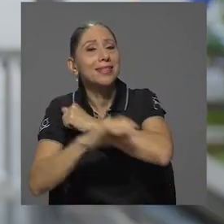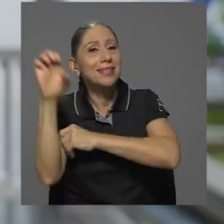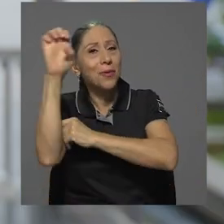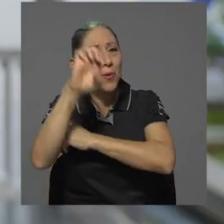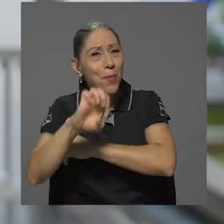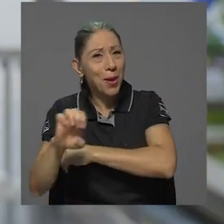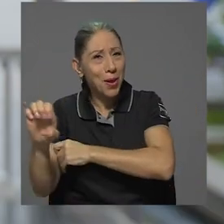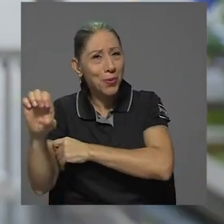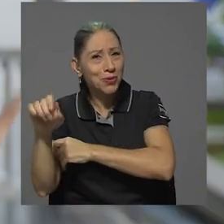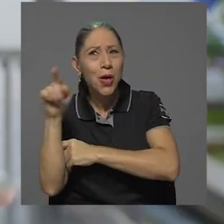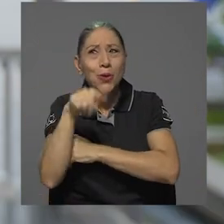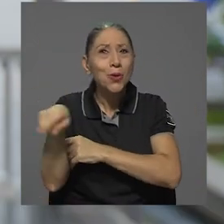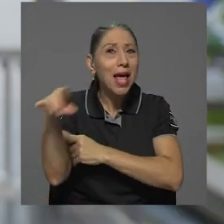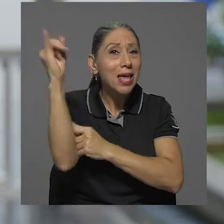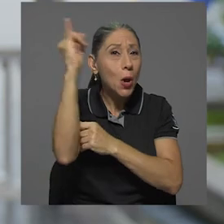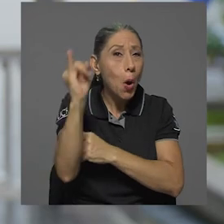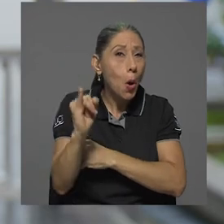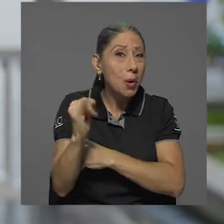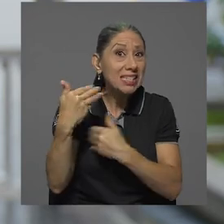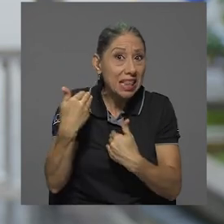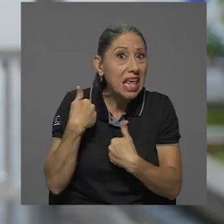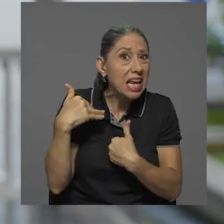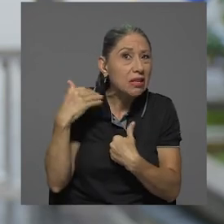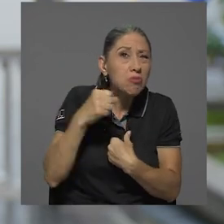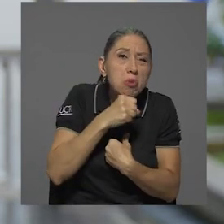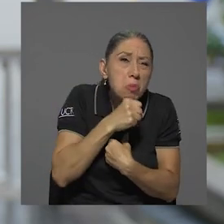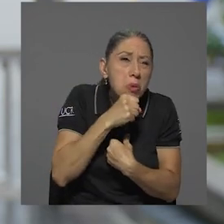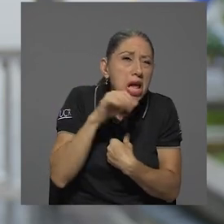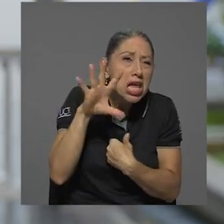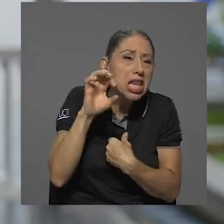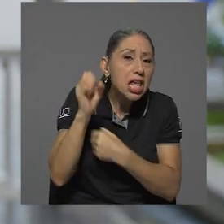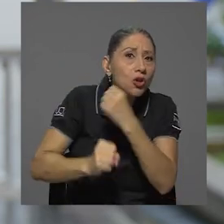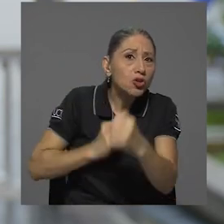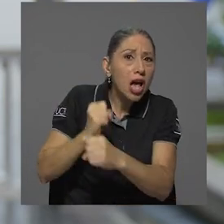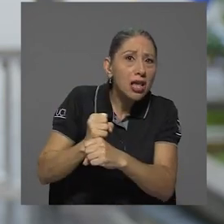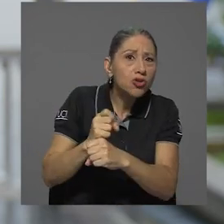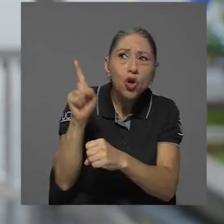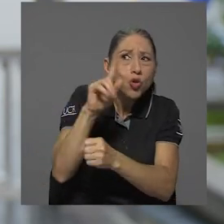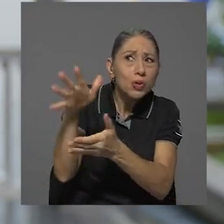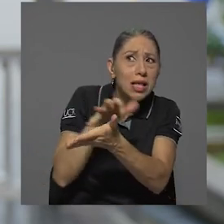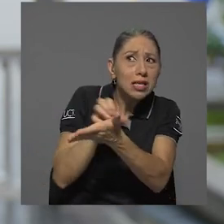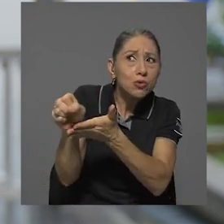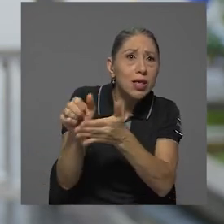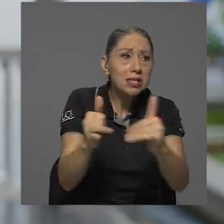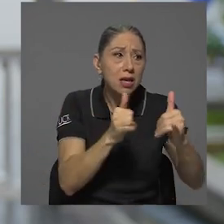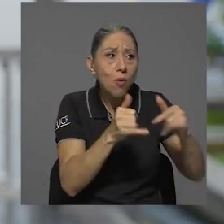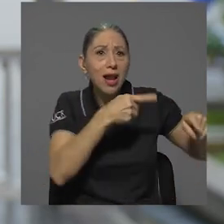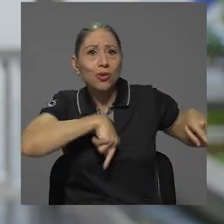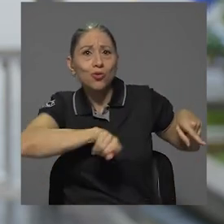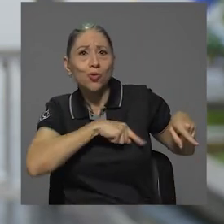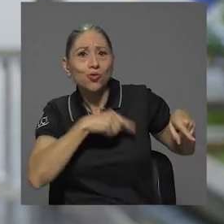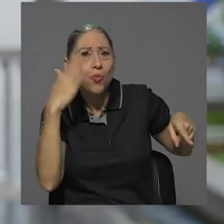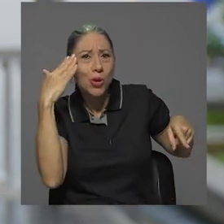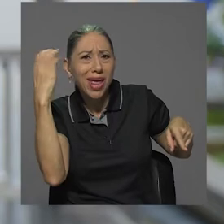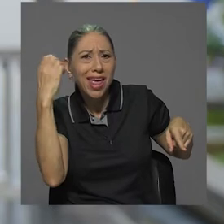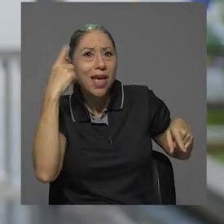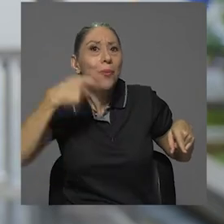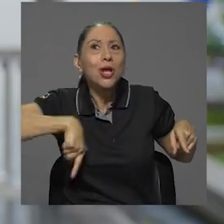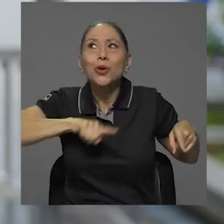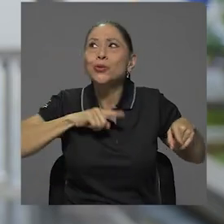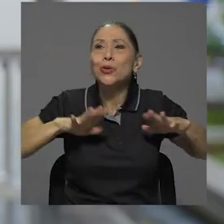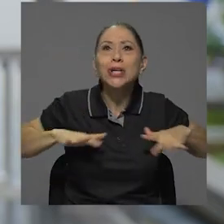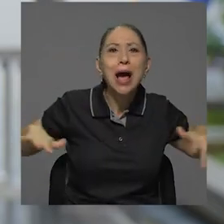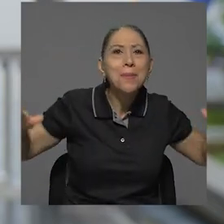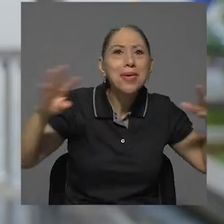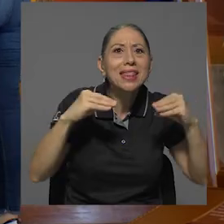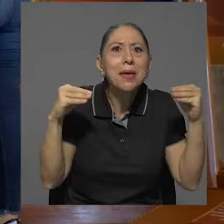donde podemos tener obras de 500 años que tal vez no tienen el deterioro de las obras de nosotros, sino justamente porque nosotros tenemos más microorganismos